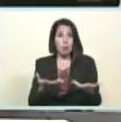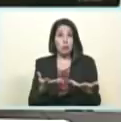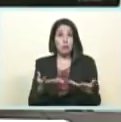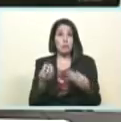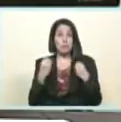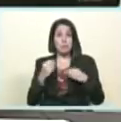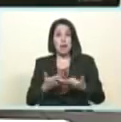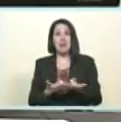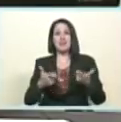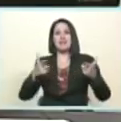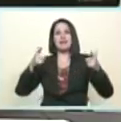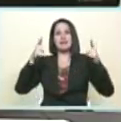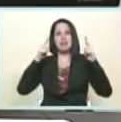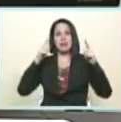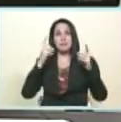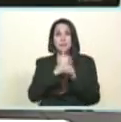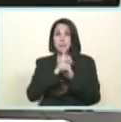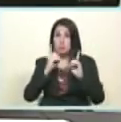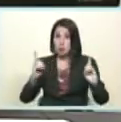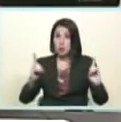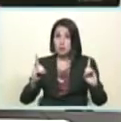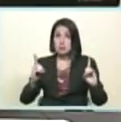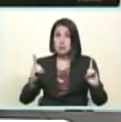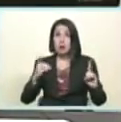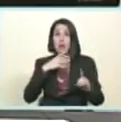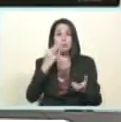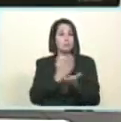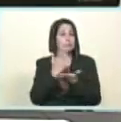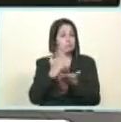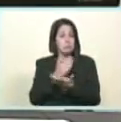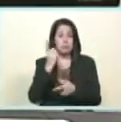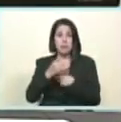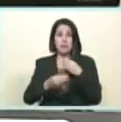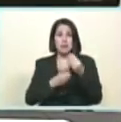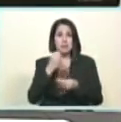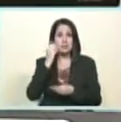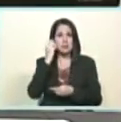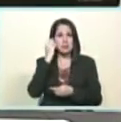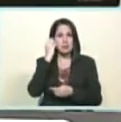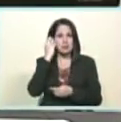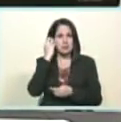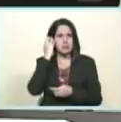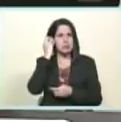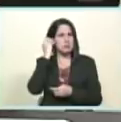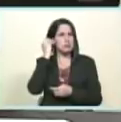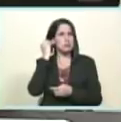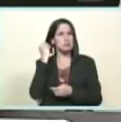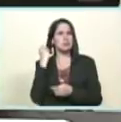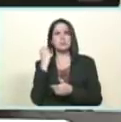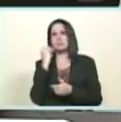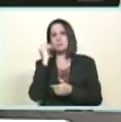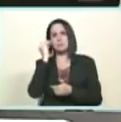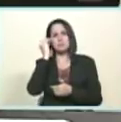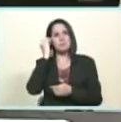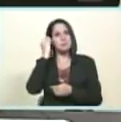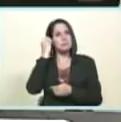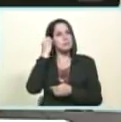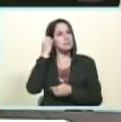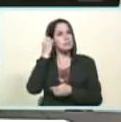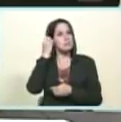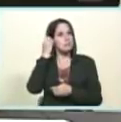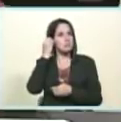desde un nuevo modelo económico social y político bolivariano socialista cristiano